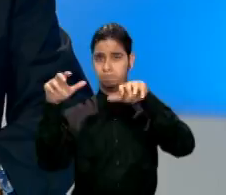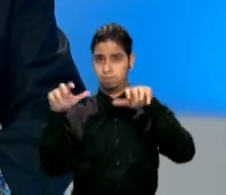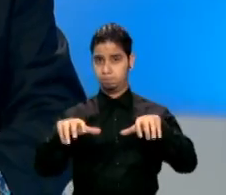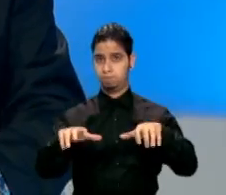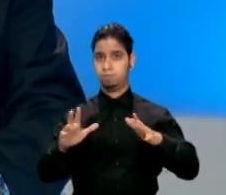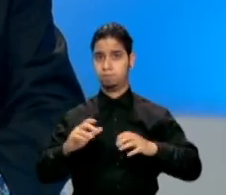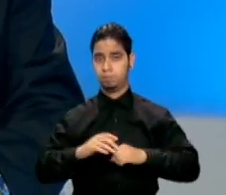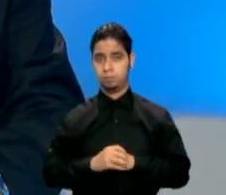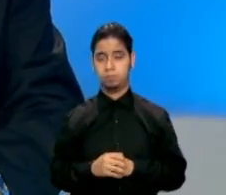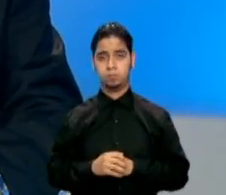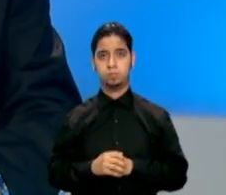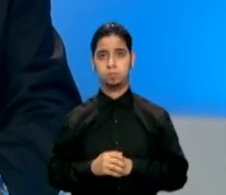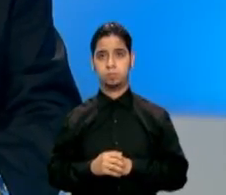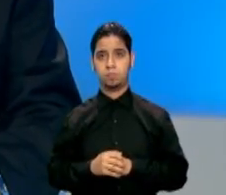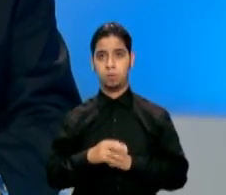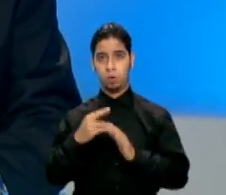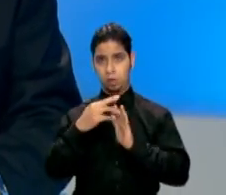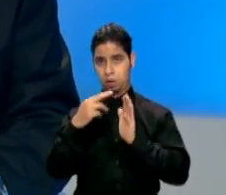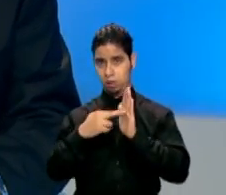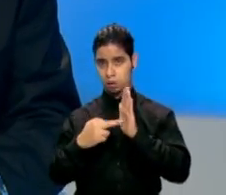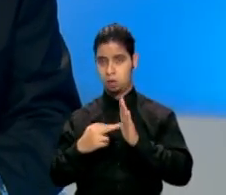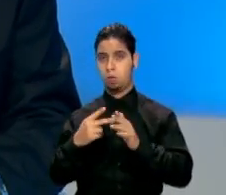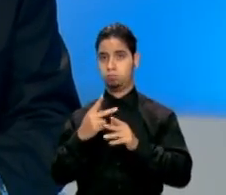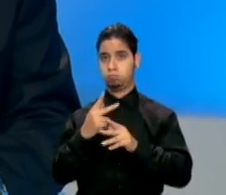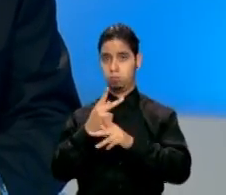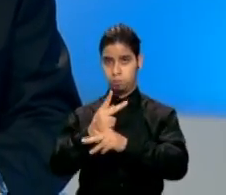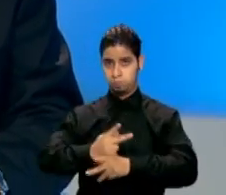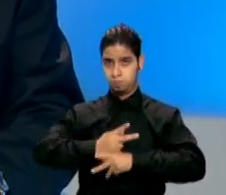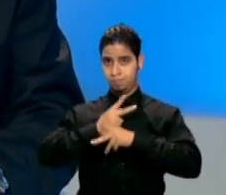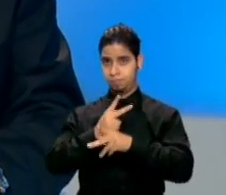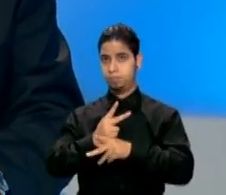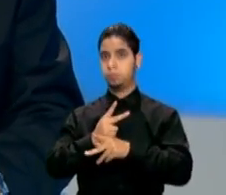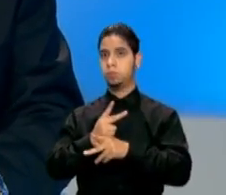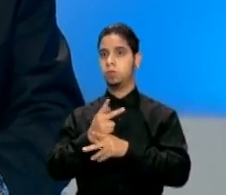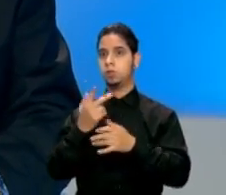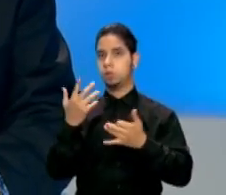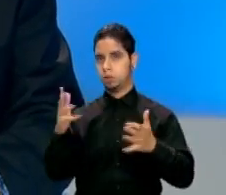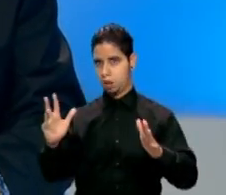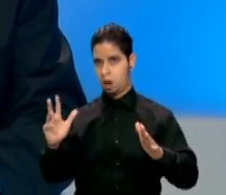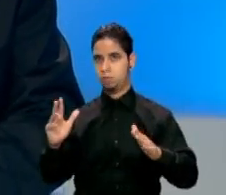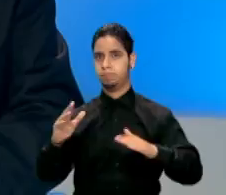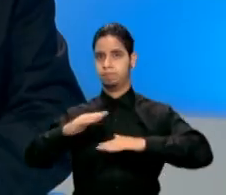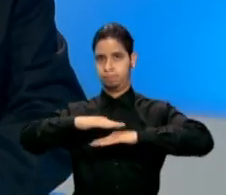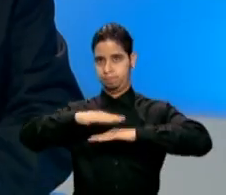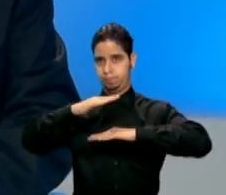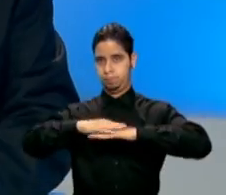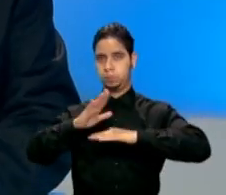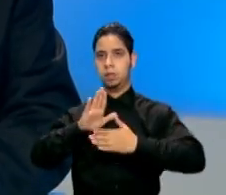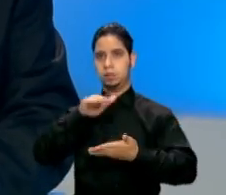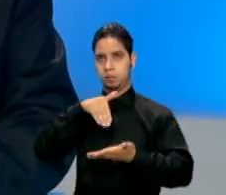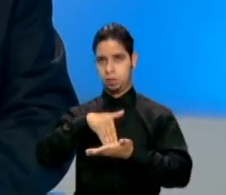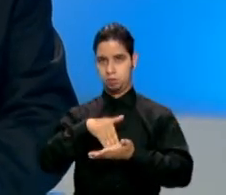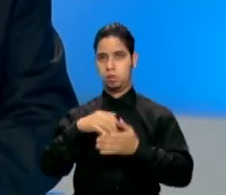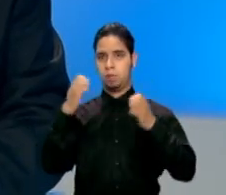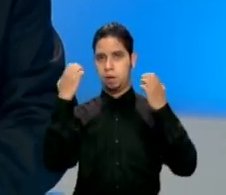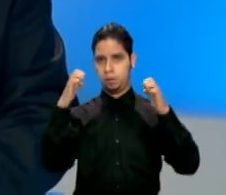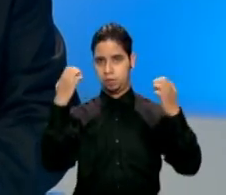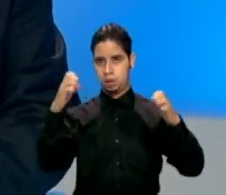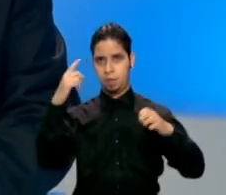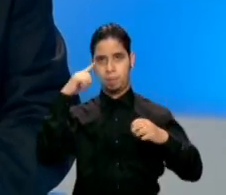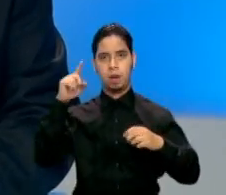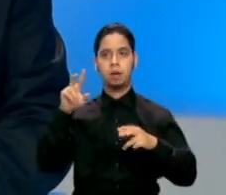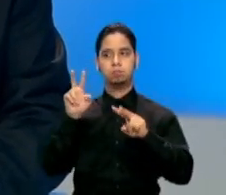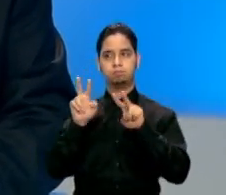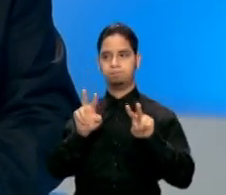como medida de precaución, la Agencia Estatal para el Manejo de Emergencias y Desastres activó esta tarde su centro de operaciones de emergencia para atender